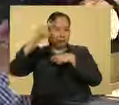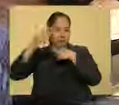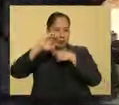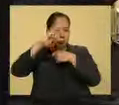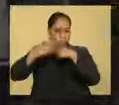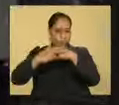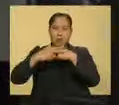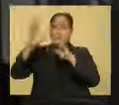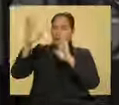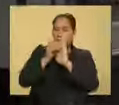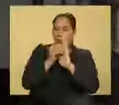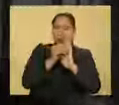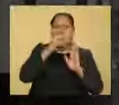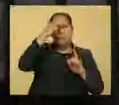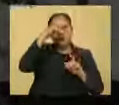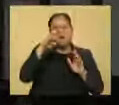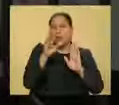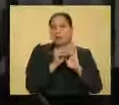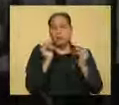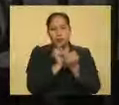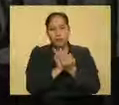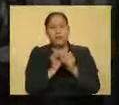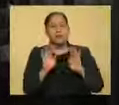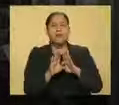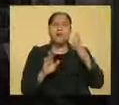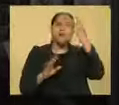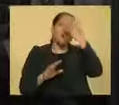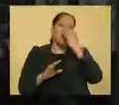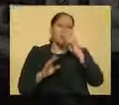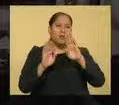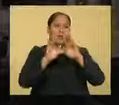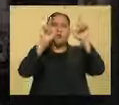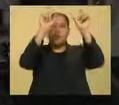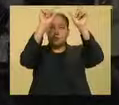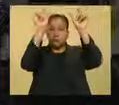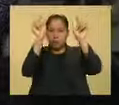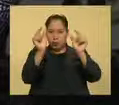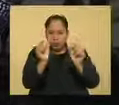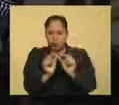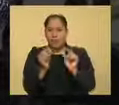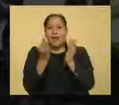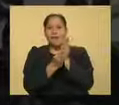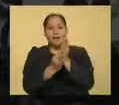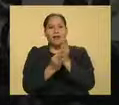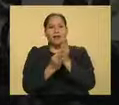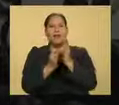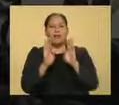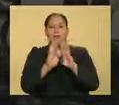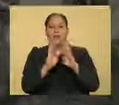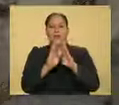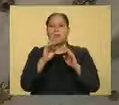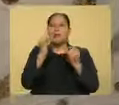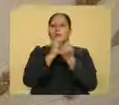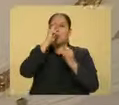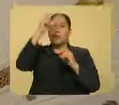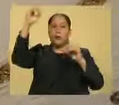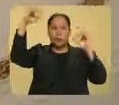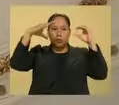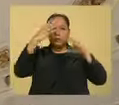arquitectura mexicana. Y vamos a ver qué hermoso está el Cubo, con su medallón y, por supuesto, su iluminación.